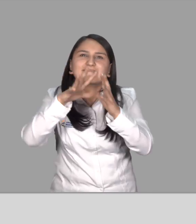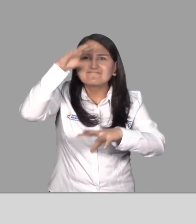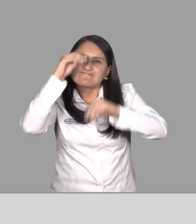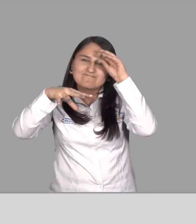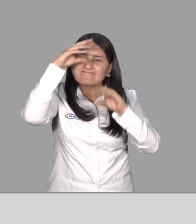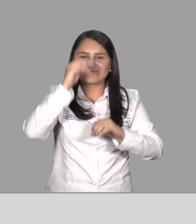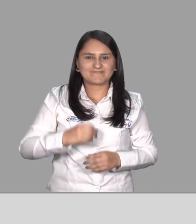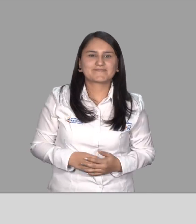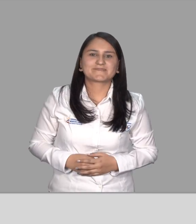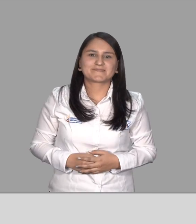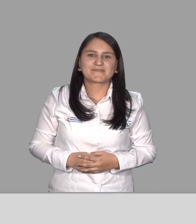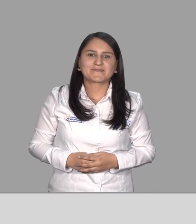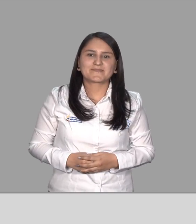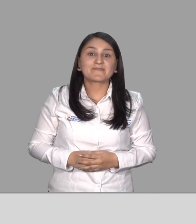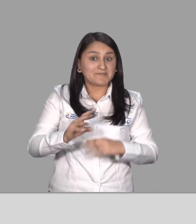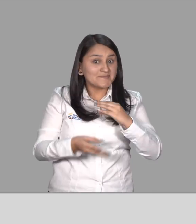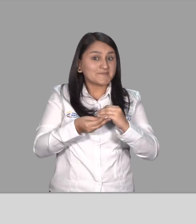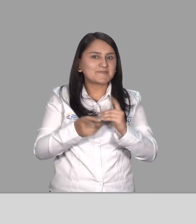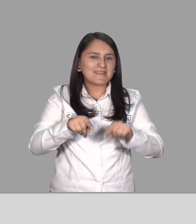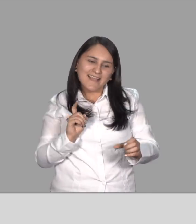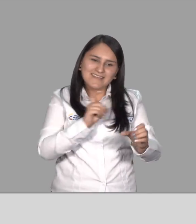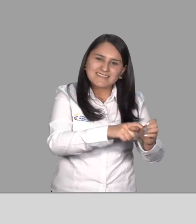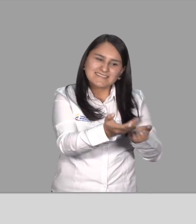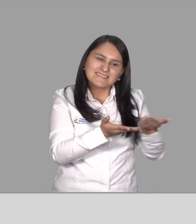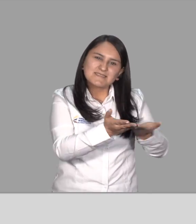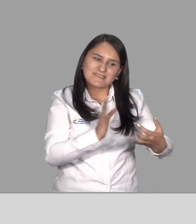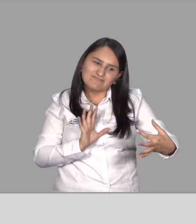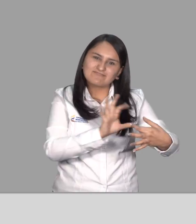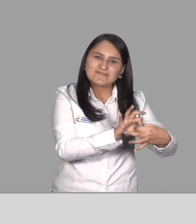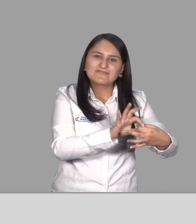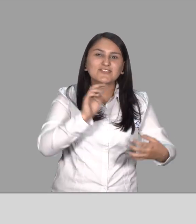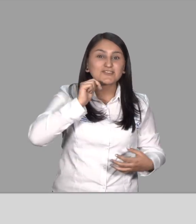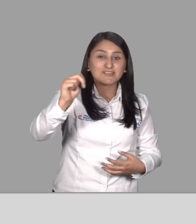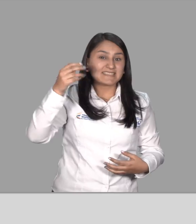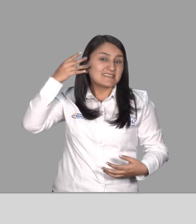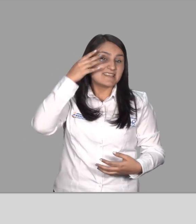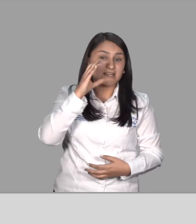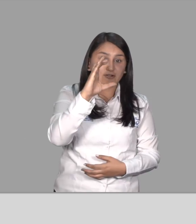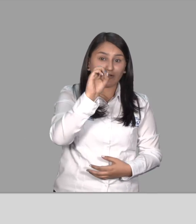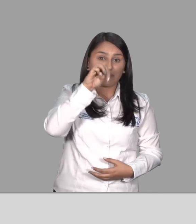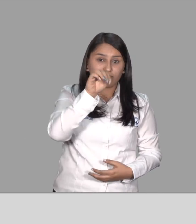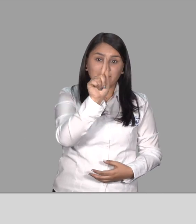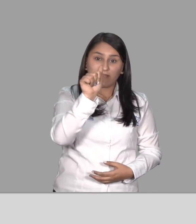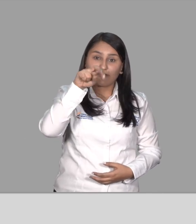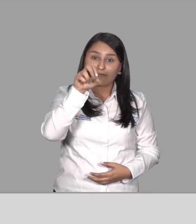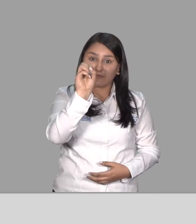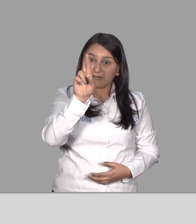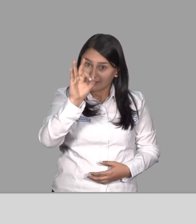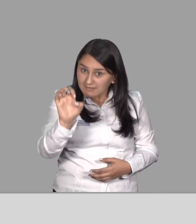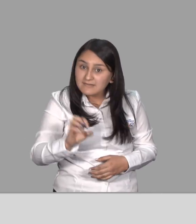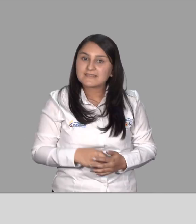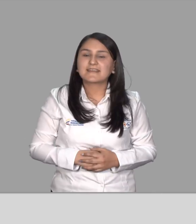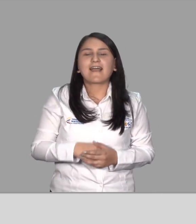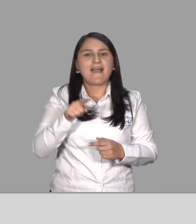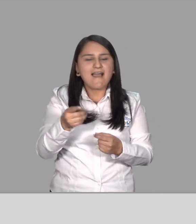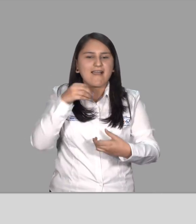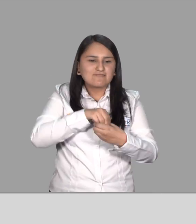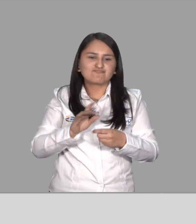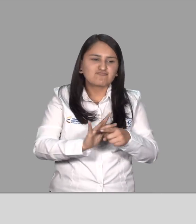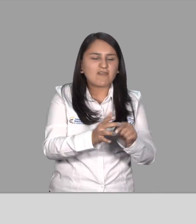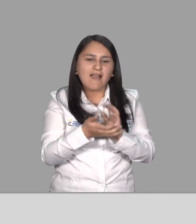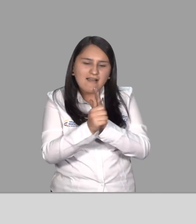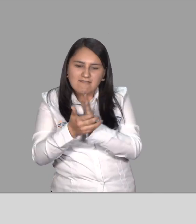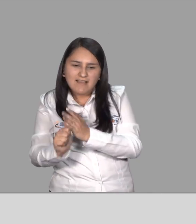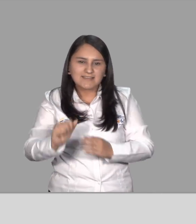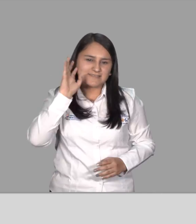disposición hacia el aprendizaje Además con la caja de compensación de Norte de Santander, CONFANORTE Se desarrollan habilidades en